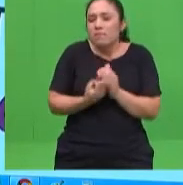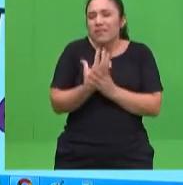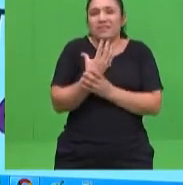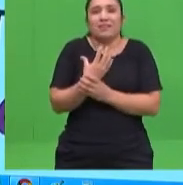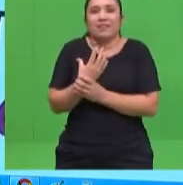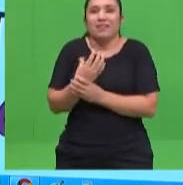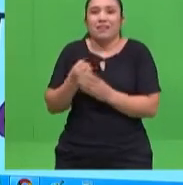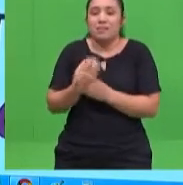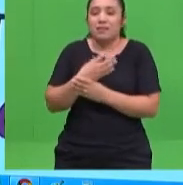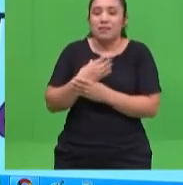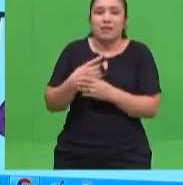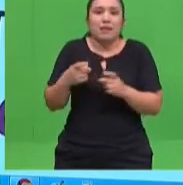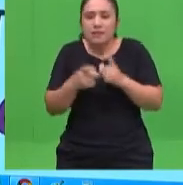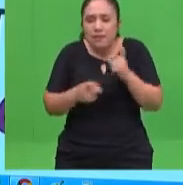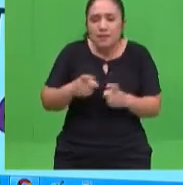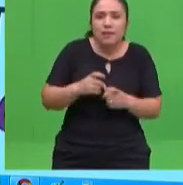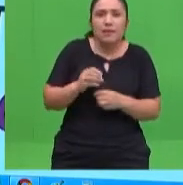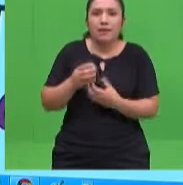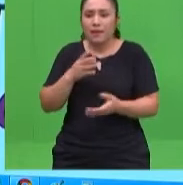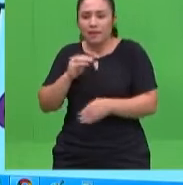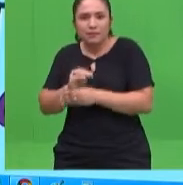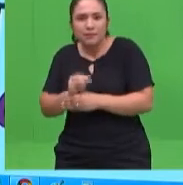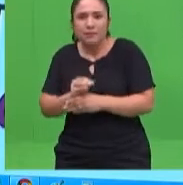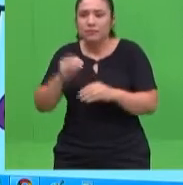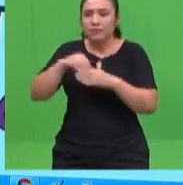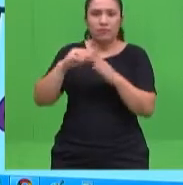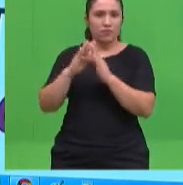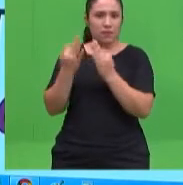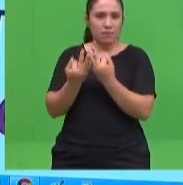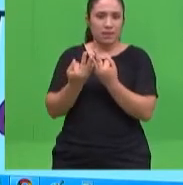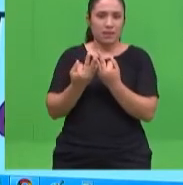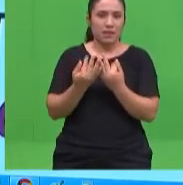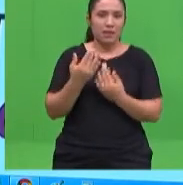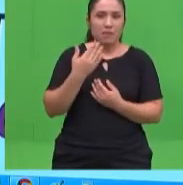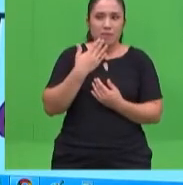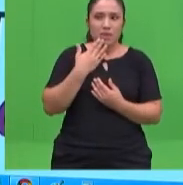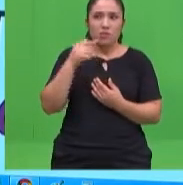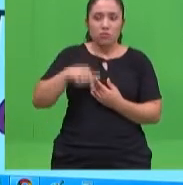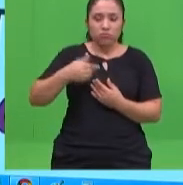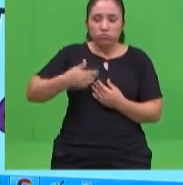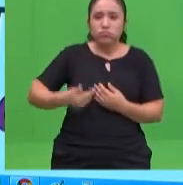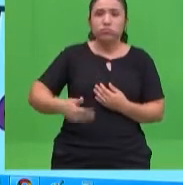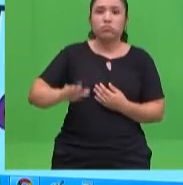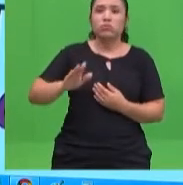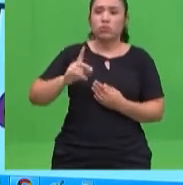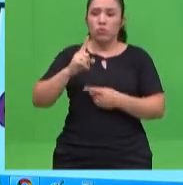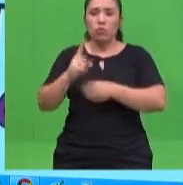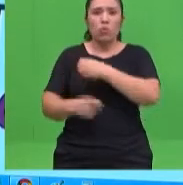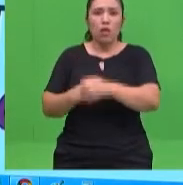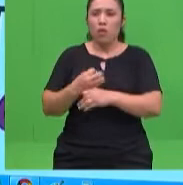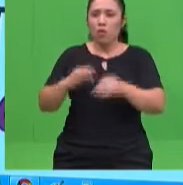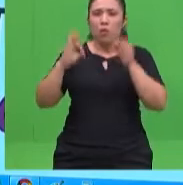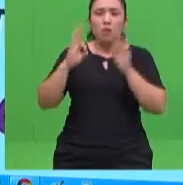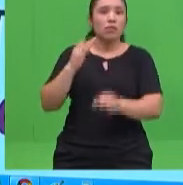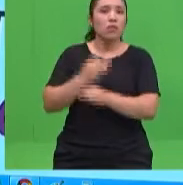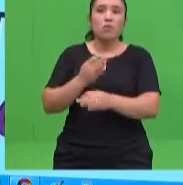de organización de la familia que probablemente va a durar todo este año y el docente se convierte en un articulador, ¿verdad?